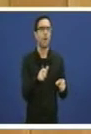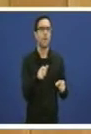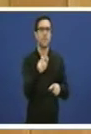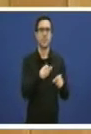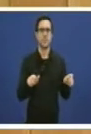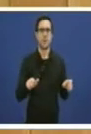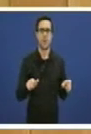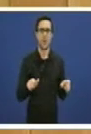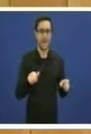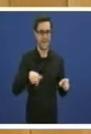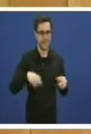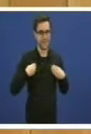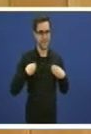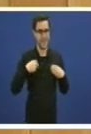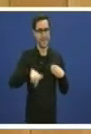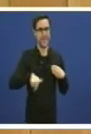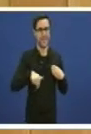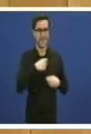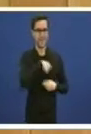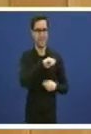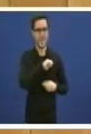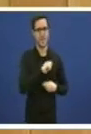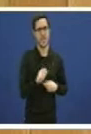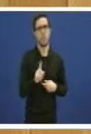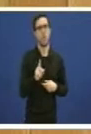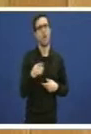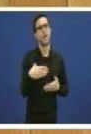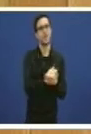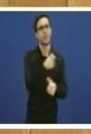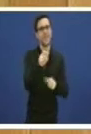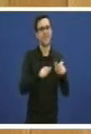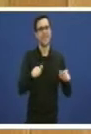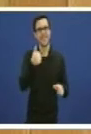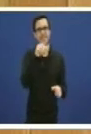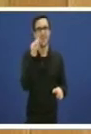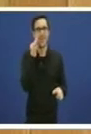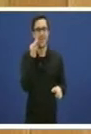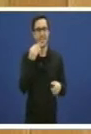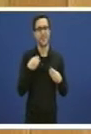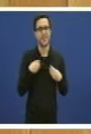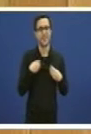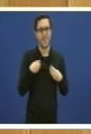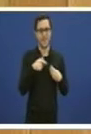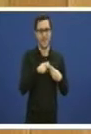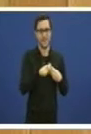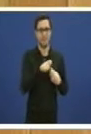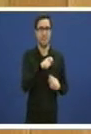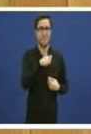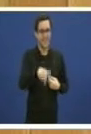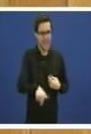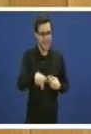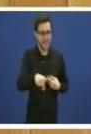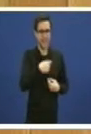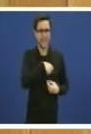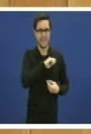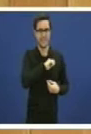no territorio español senón a todos os españois residentes en territorio nacional aos que non puderar